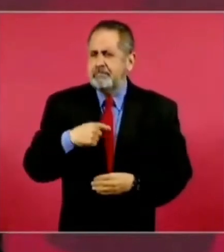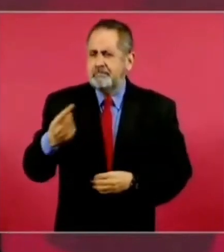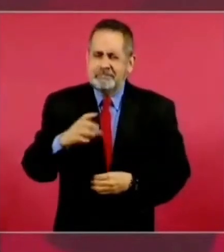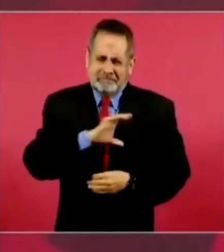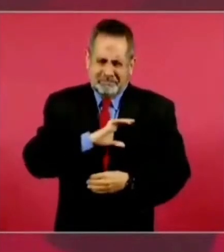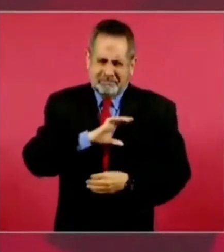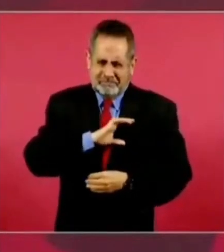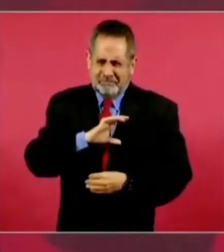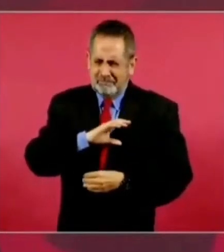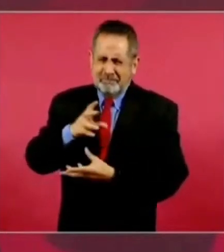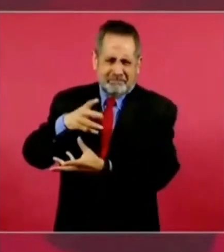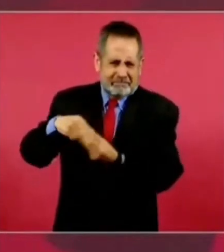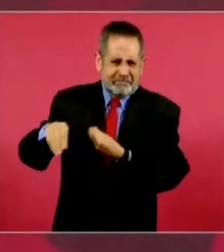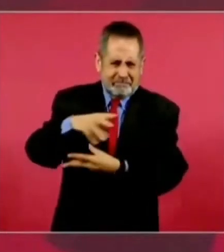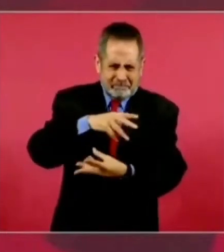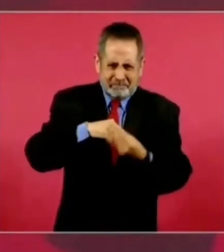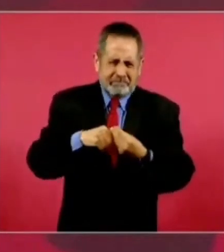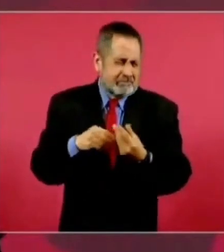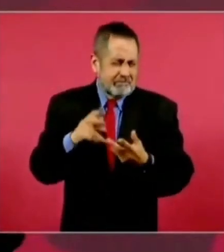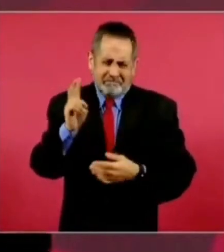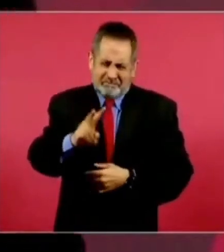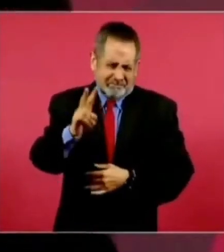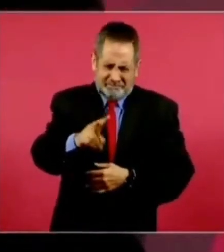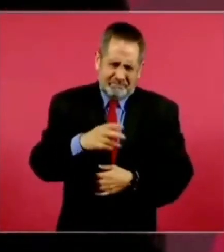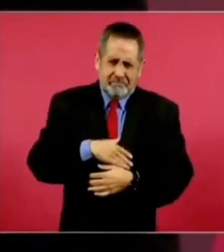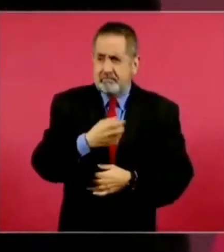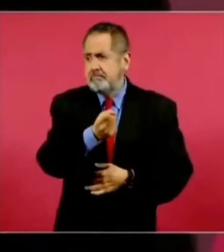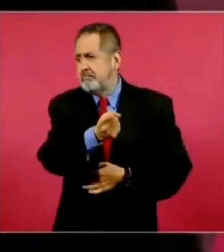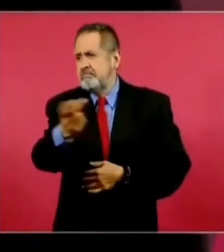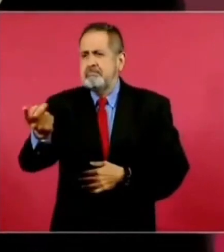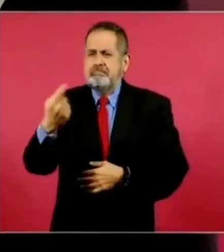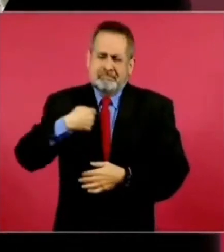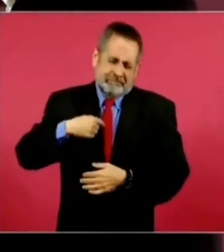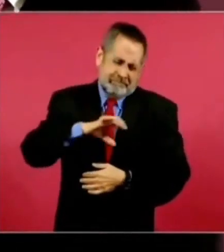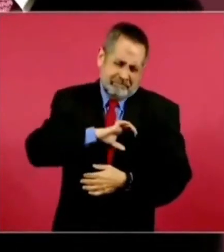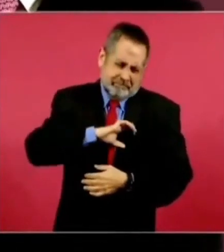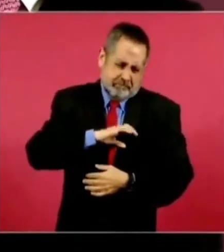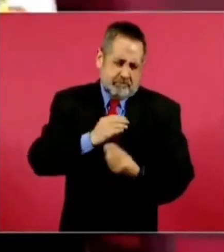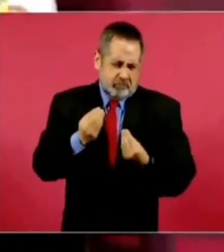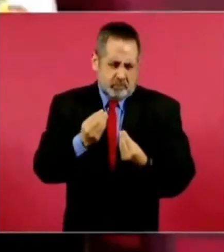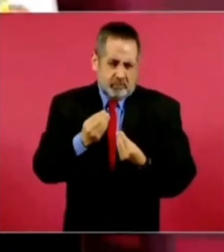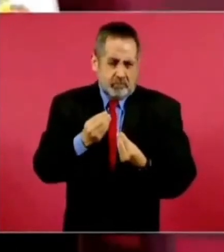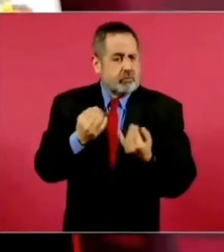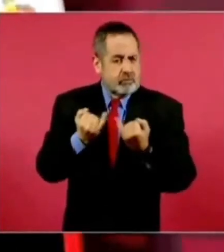a mí me quieren mucho y yo los quiero